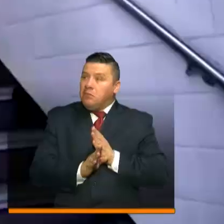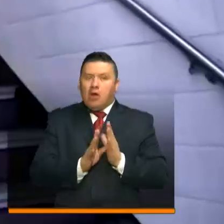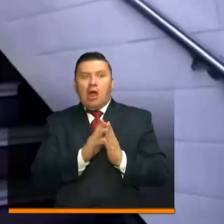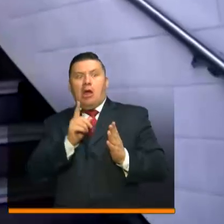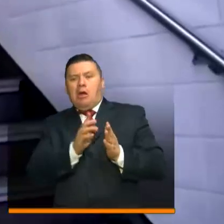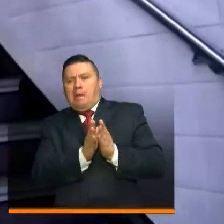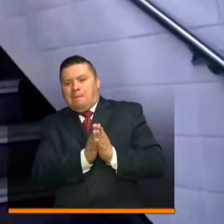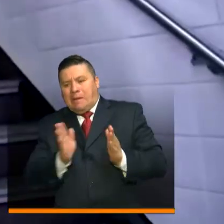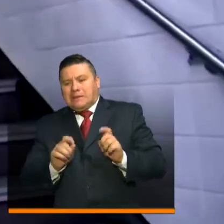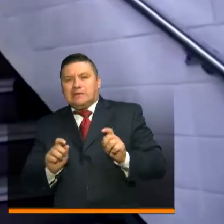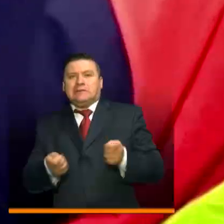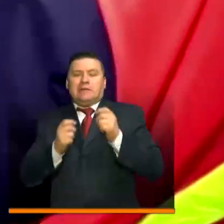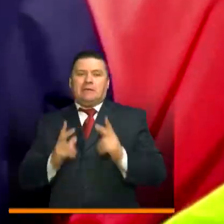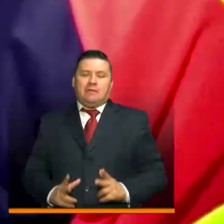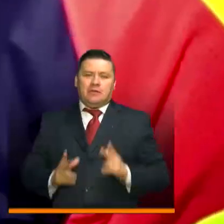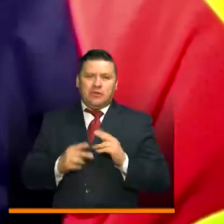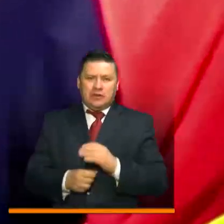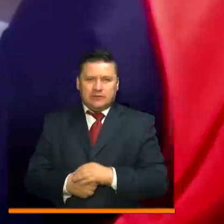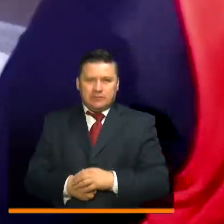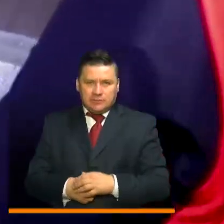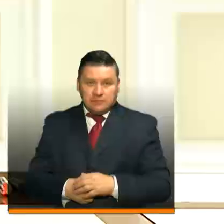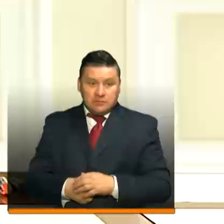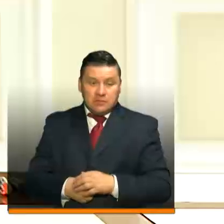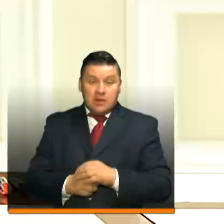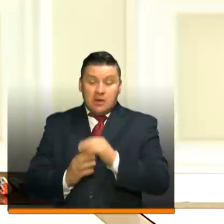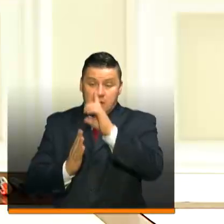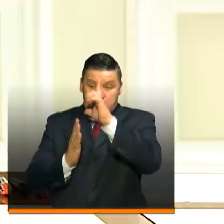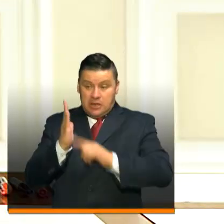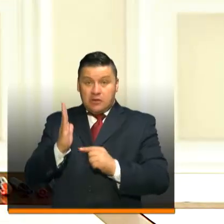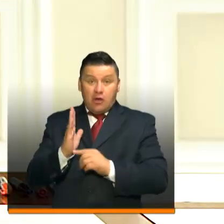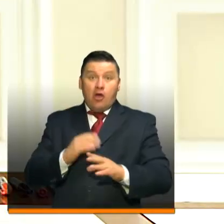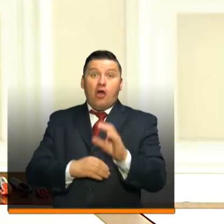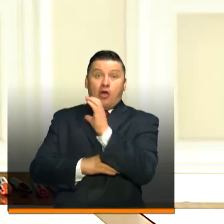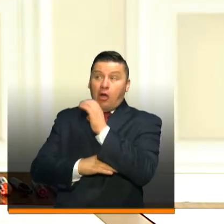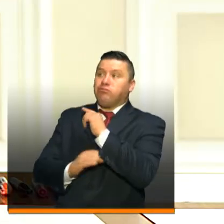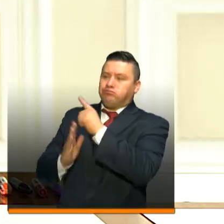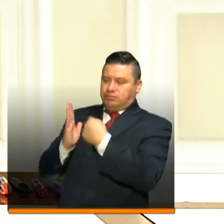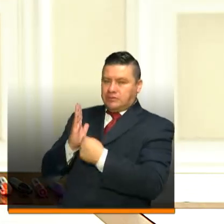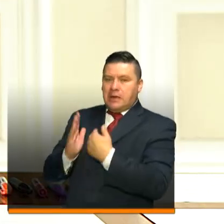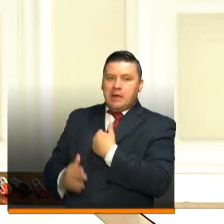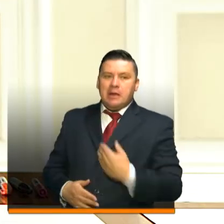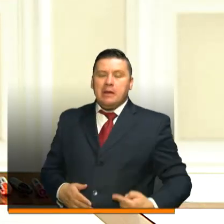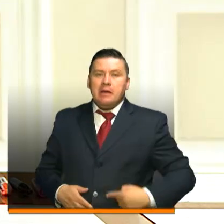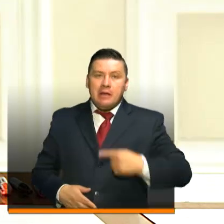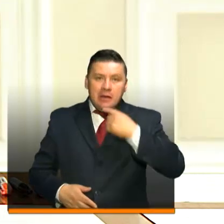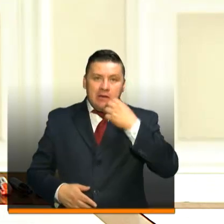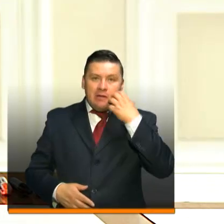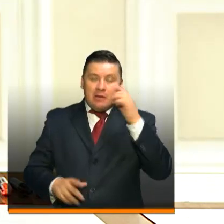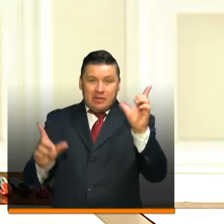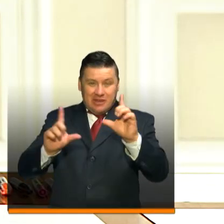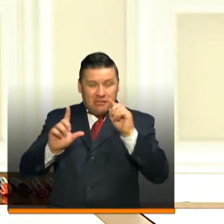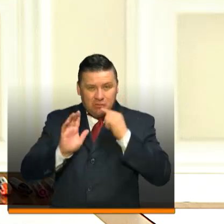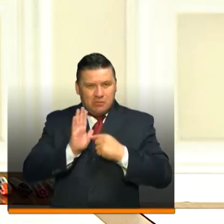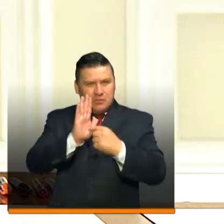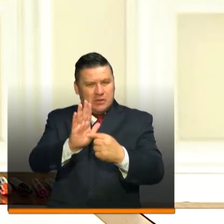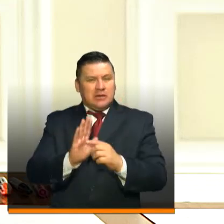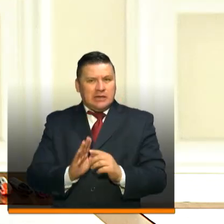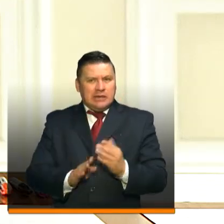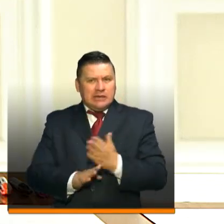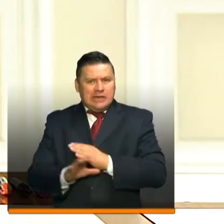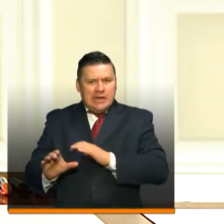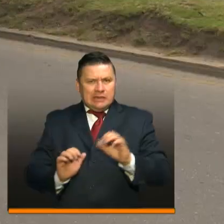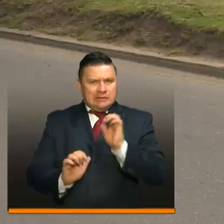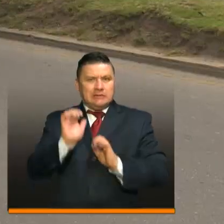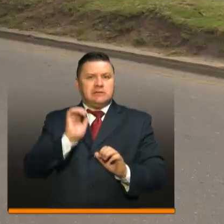en pro de salvar vidas. A esta lista se suma Colombia, pues el presidente Iván Duque, en el programa de televisión, prevención y